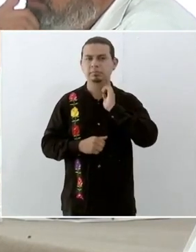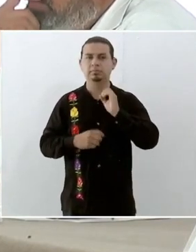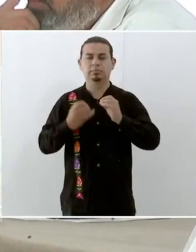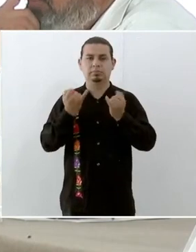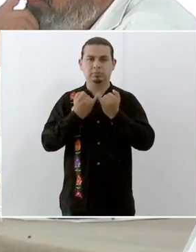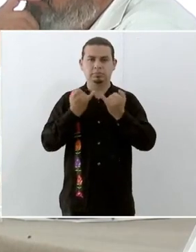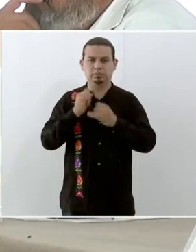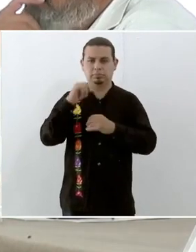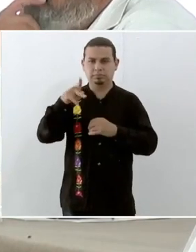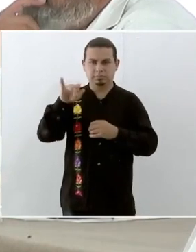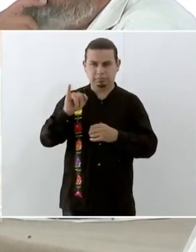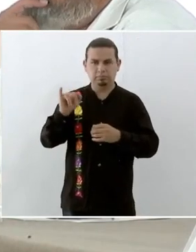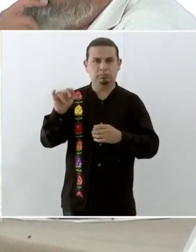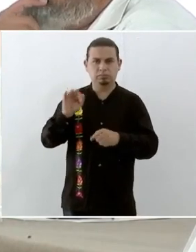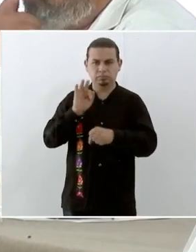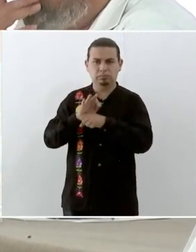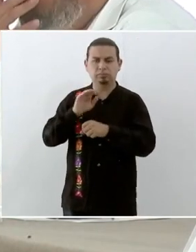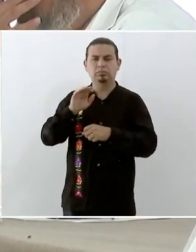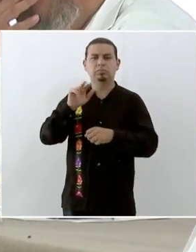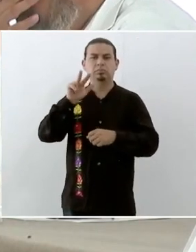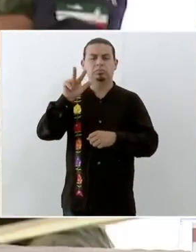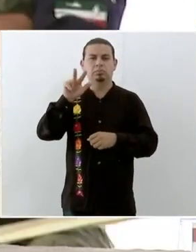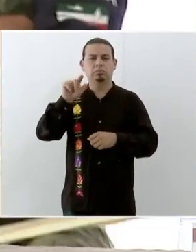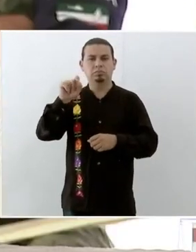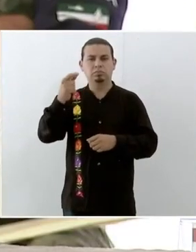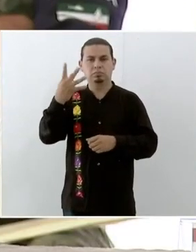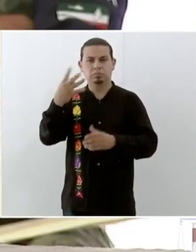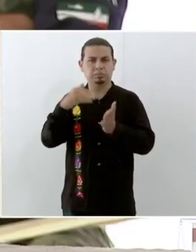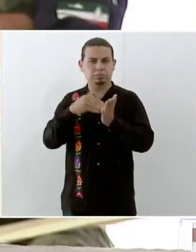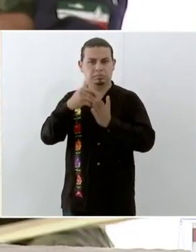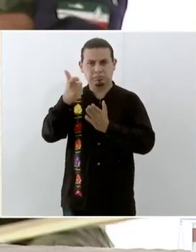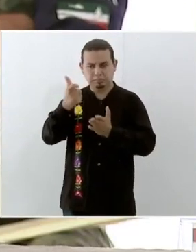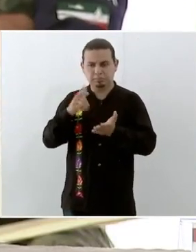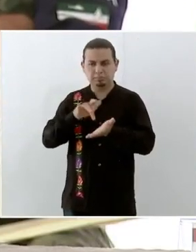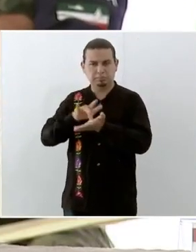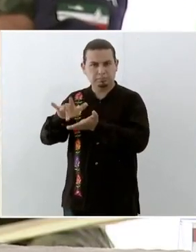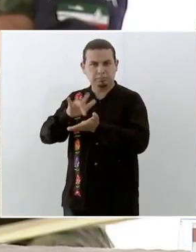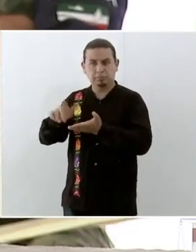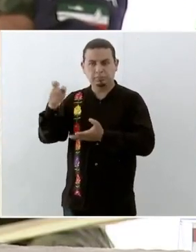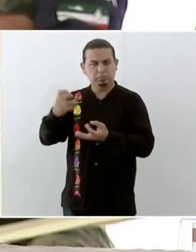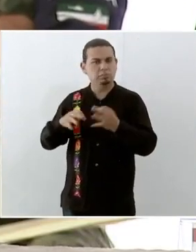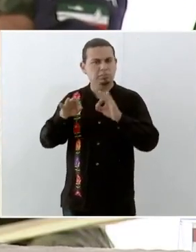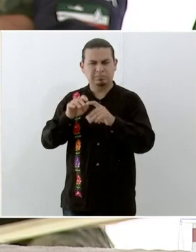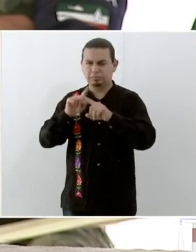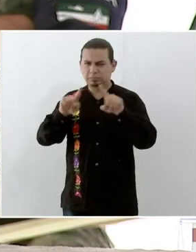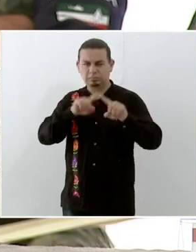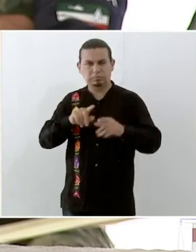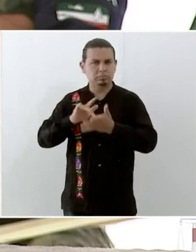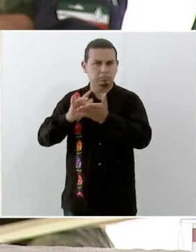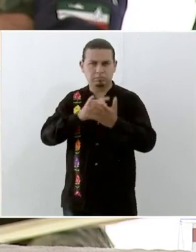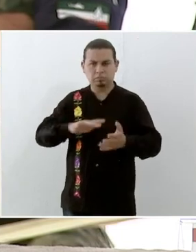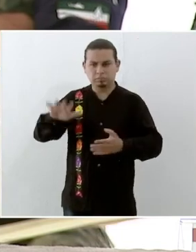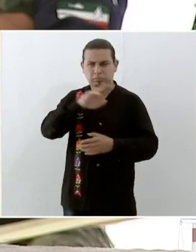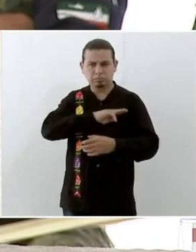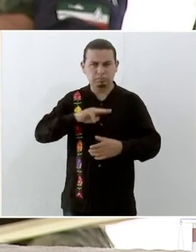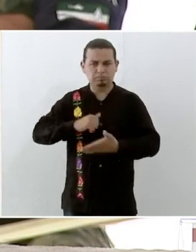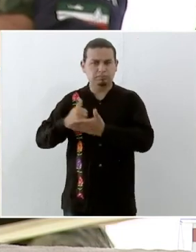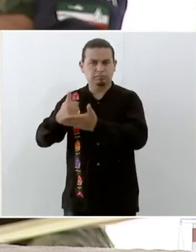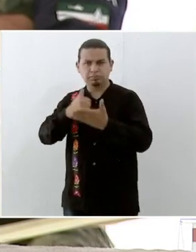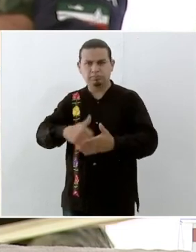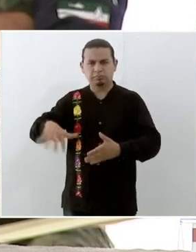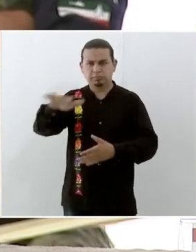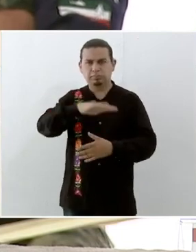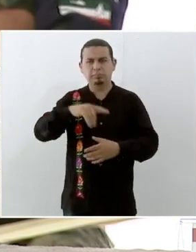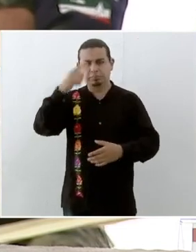INPI por 17.4 millones de pesos está este apoyo que es directo a los municipios para la rehabilitación de la